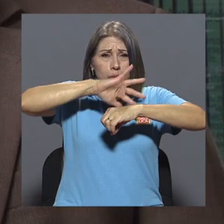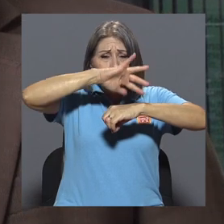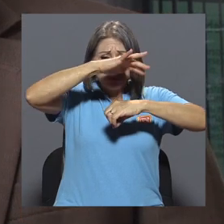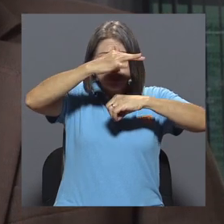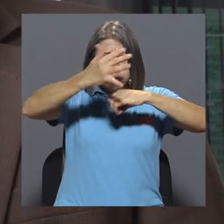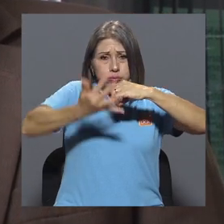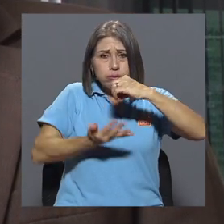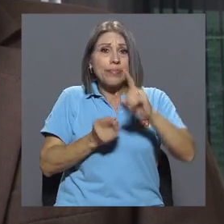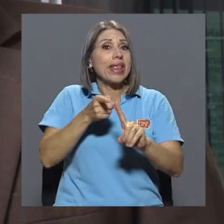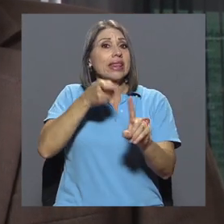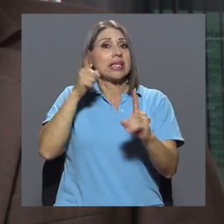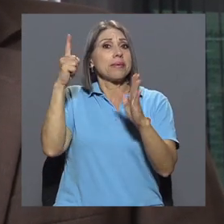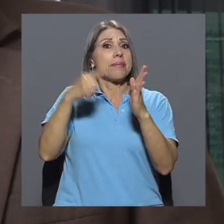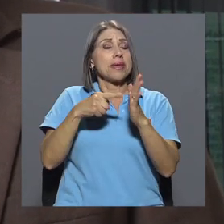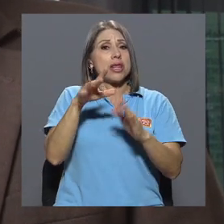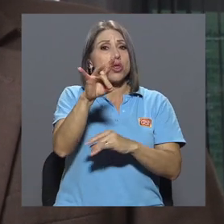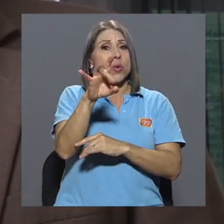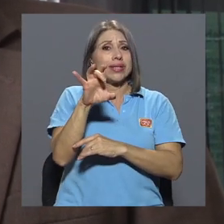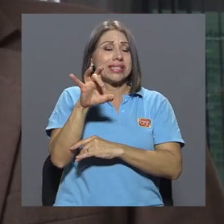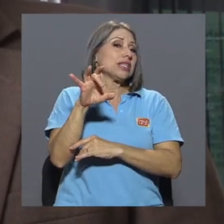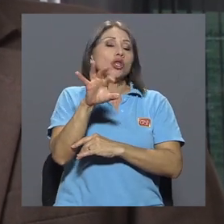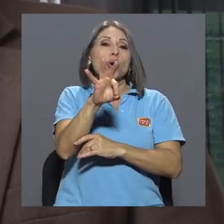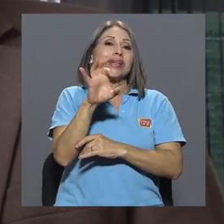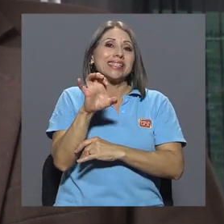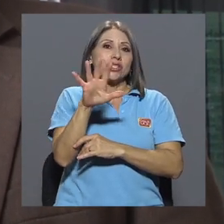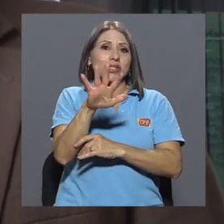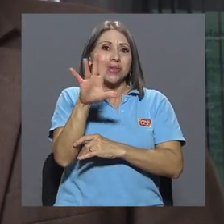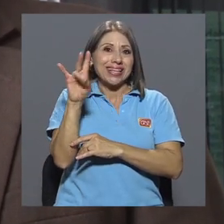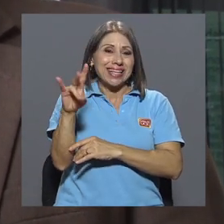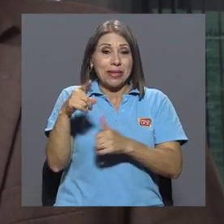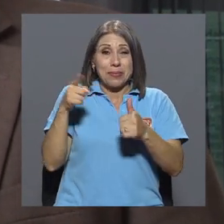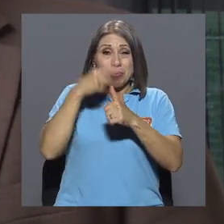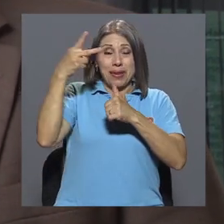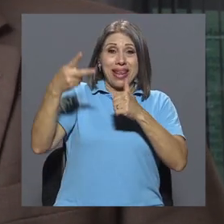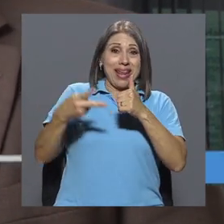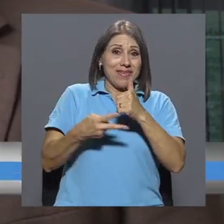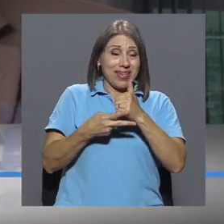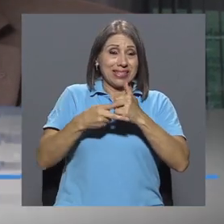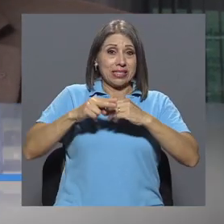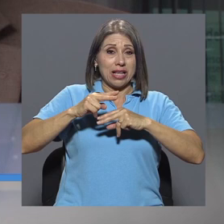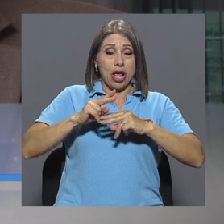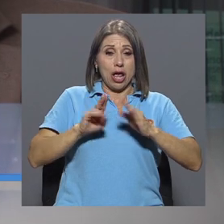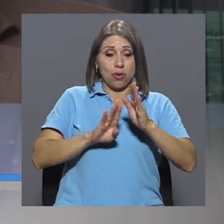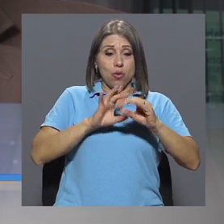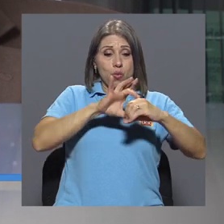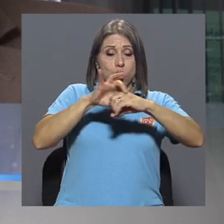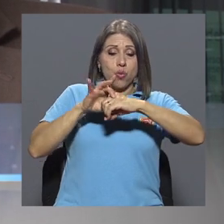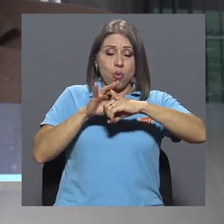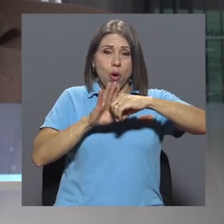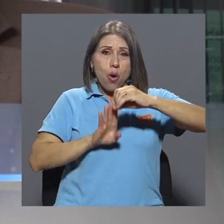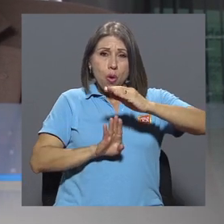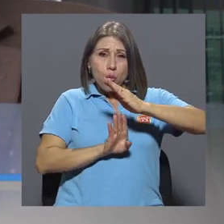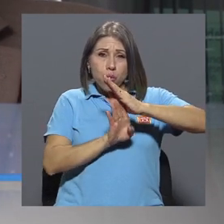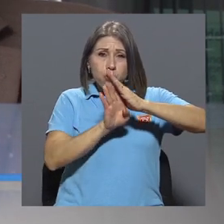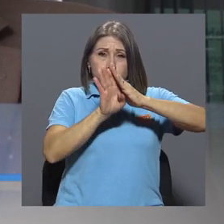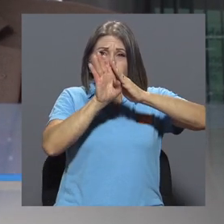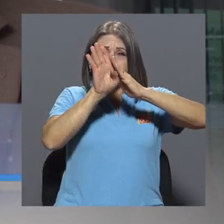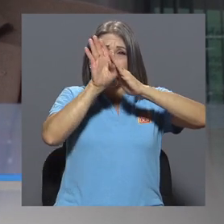que se puso en órbita el primer satélite de la historia, el Sputnik, se ha